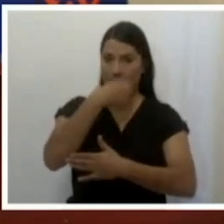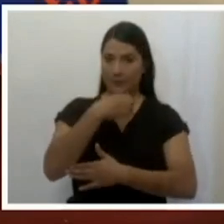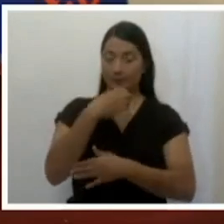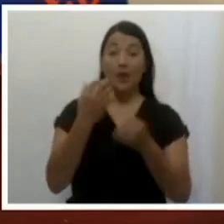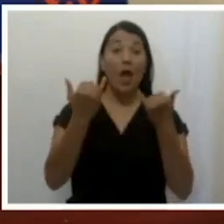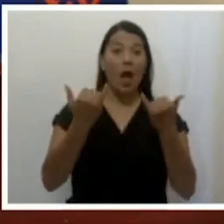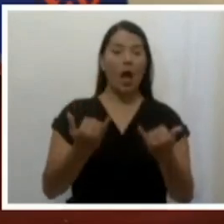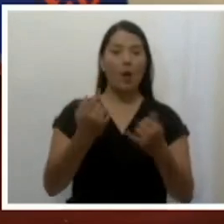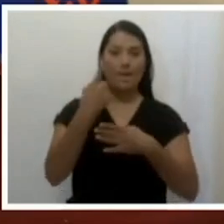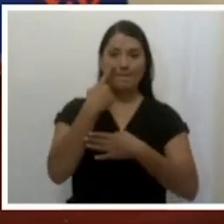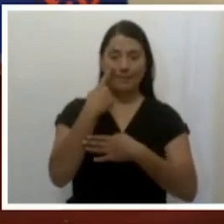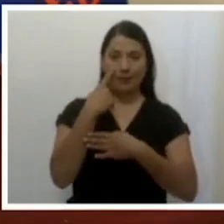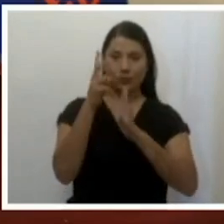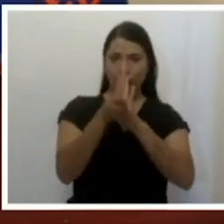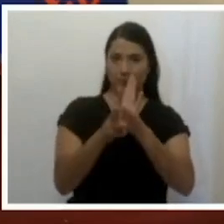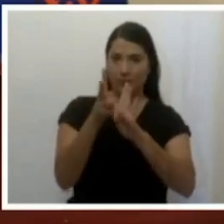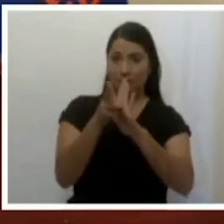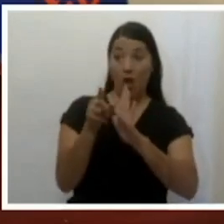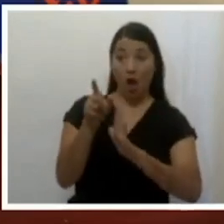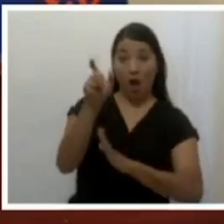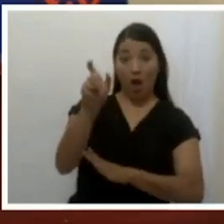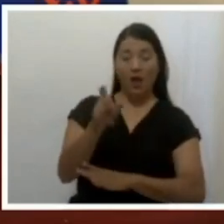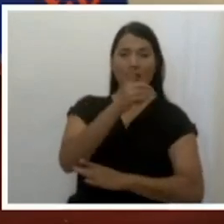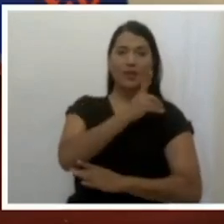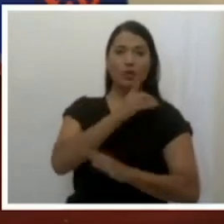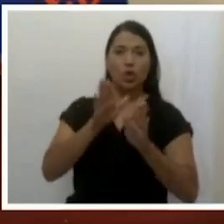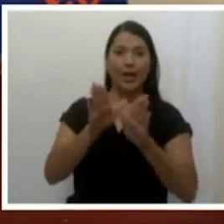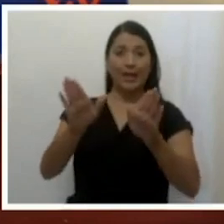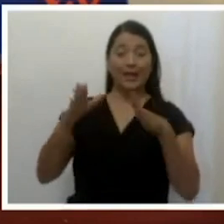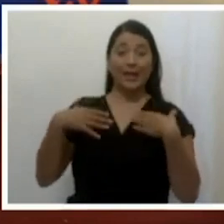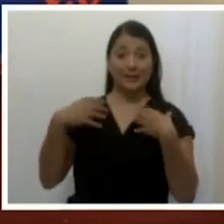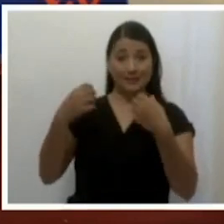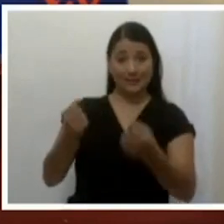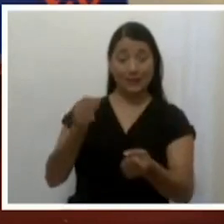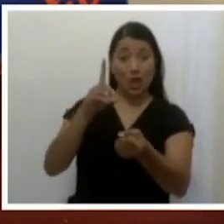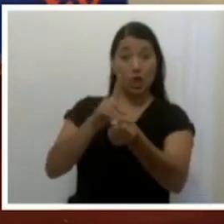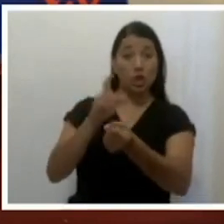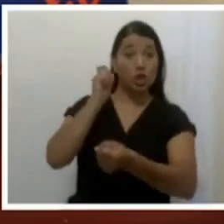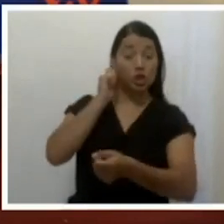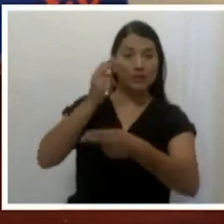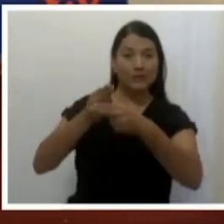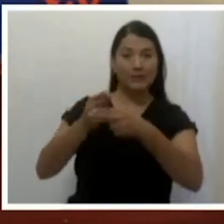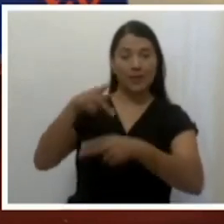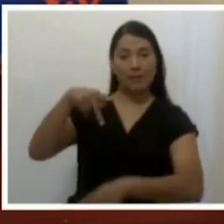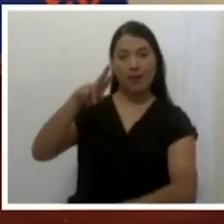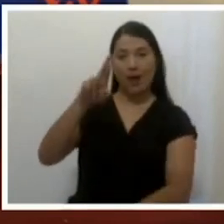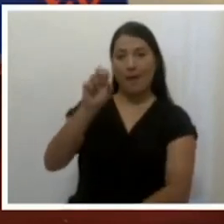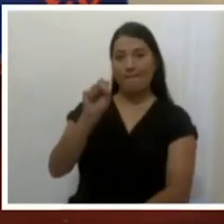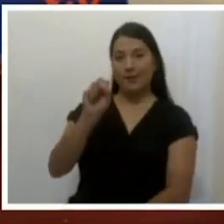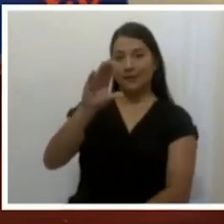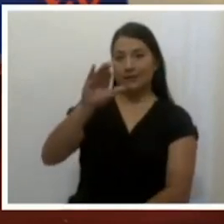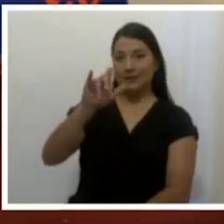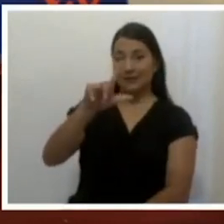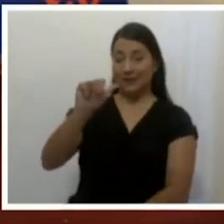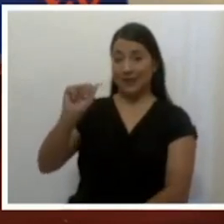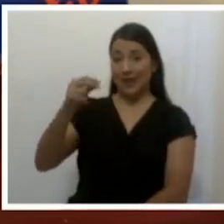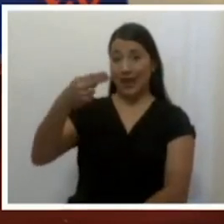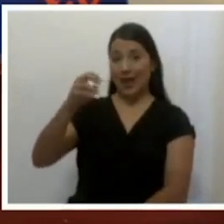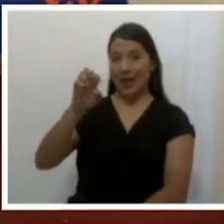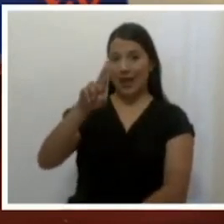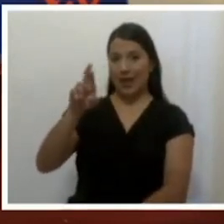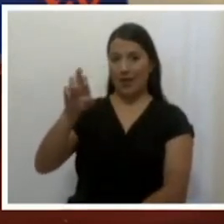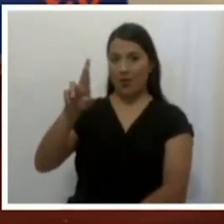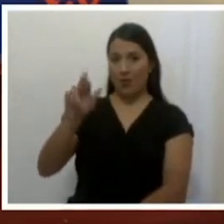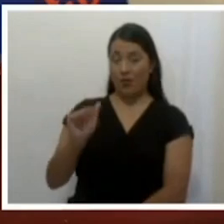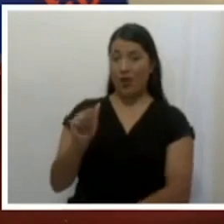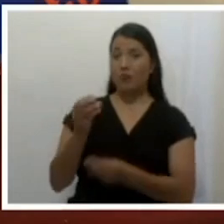continuación veremos un video en donde la directora general de salud, la doctora Priscila Herrera, ofrecerá el reporte epidemiológico